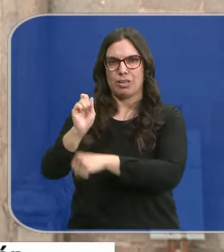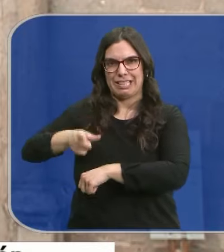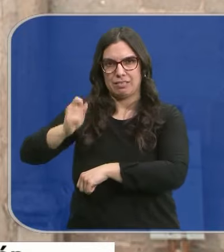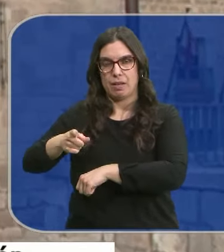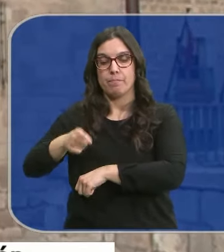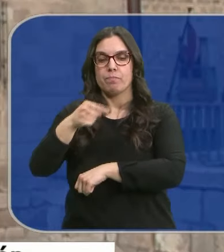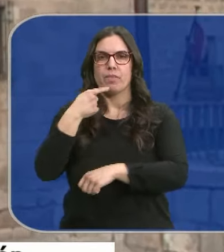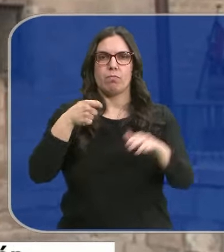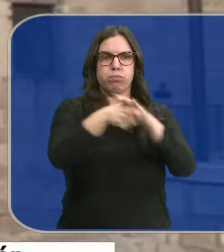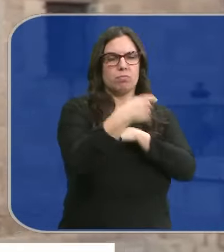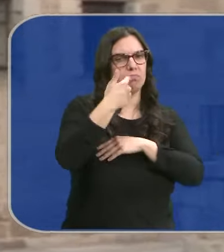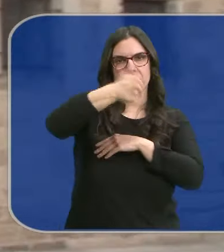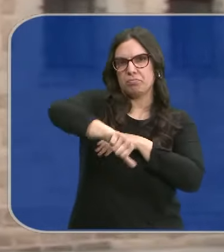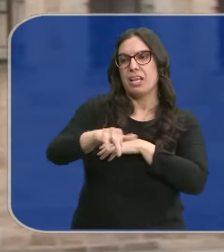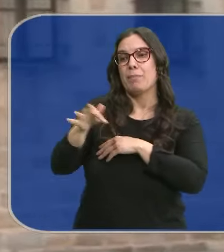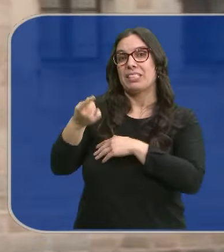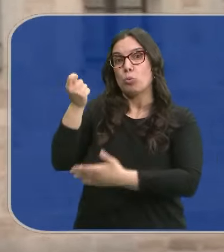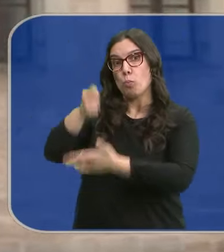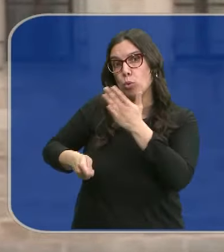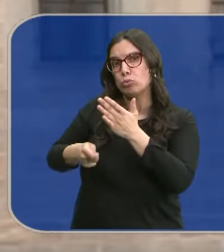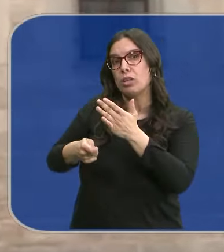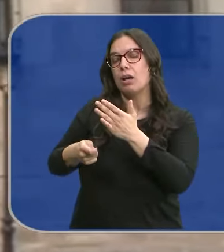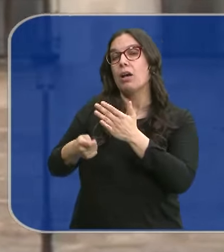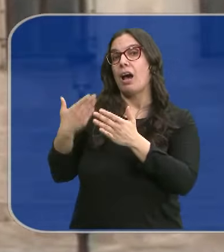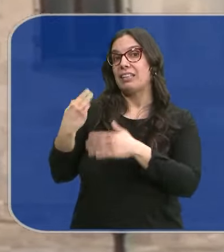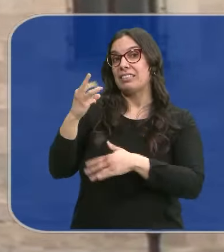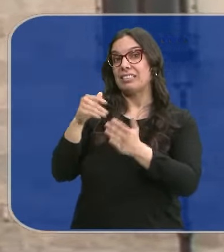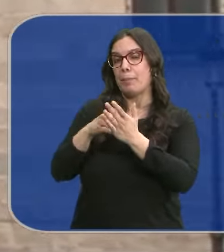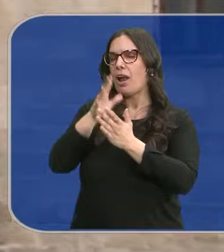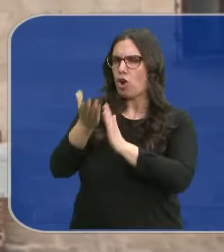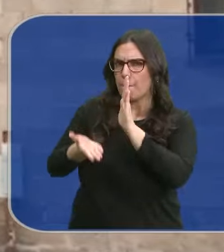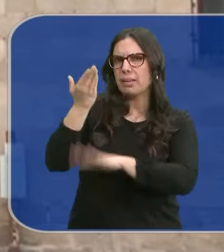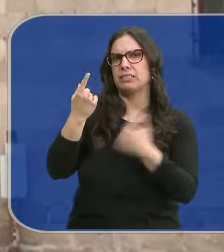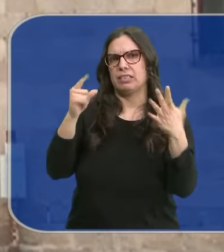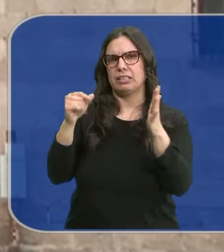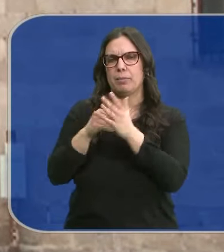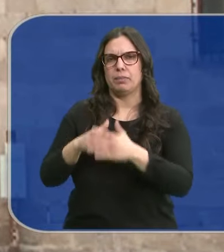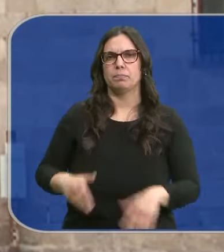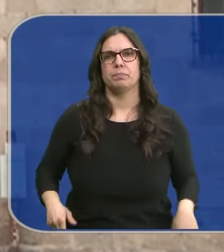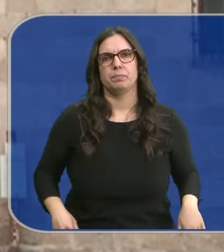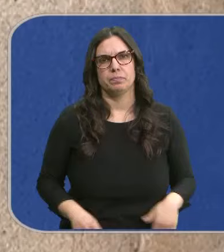indemnización que ha de pagar el condenado a la víctima en concepto de daño moral de 30.000 a 60.000 euros.